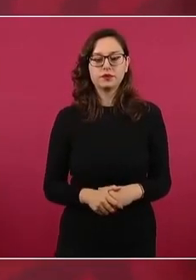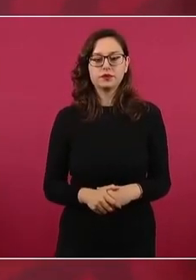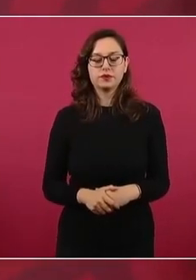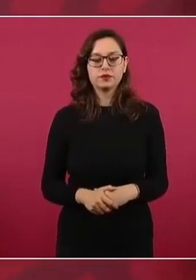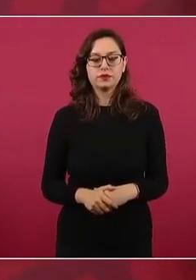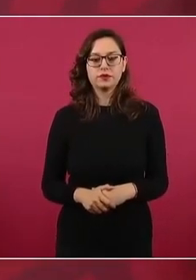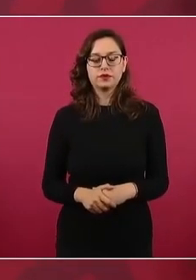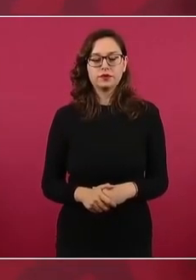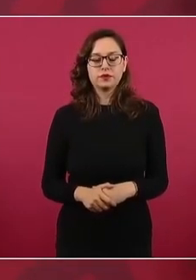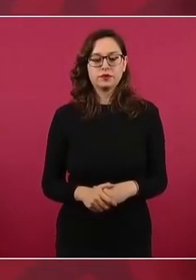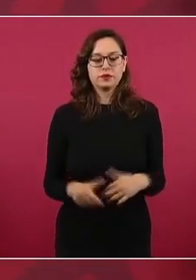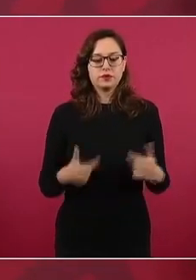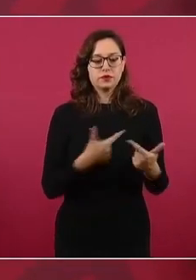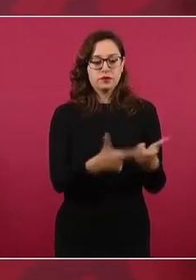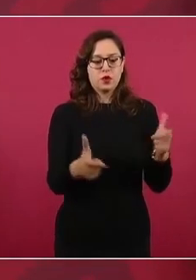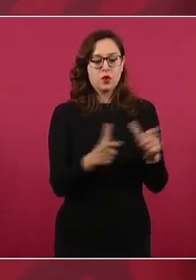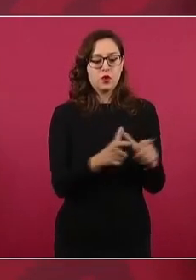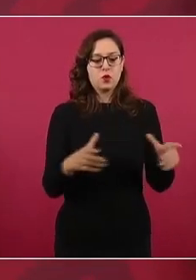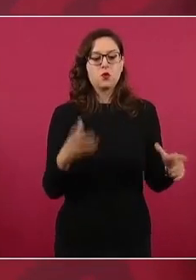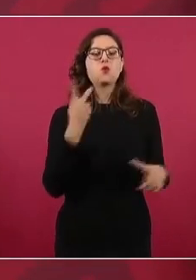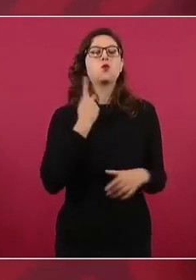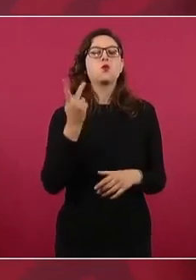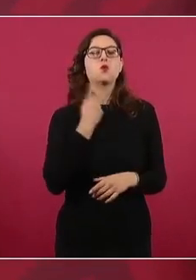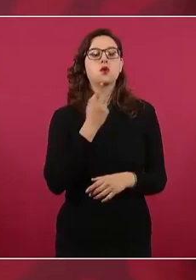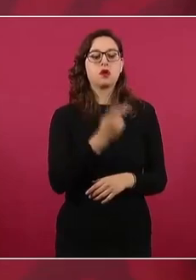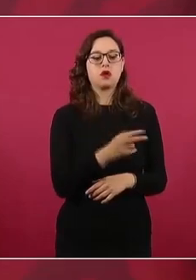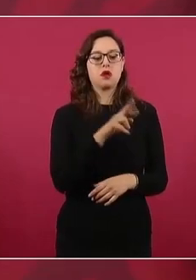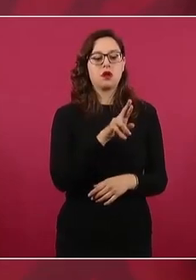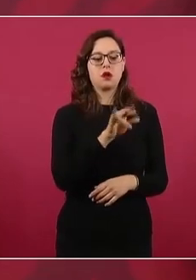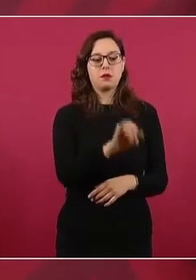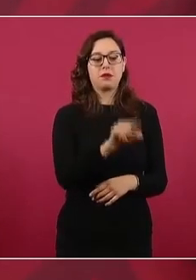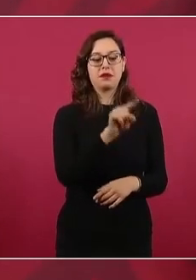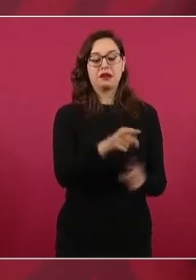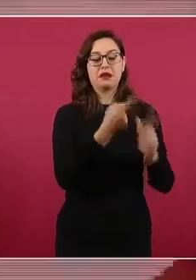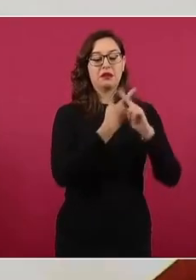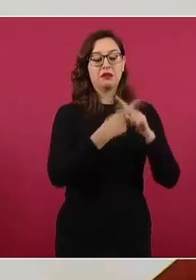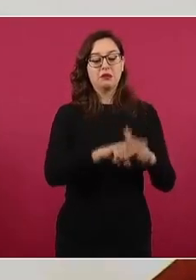que fue un partido surgido del movimiento revolucionario